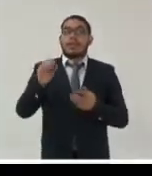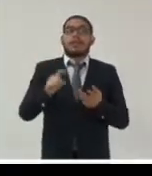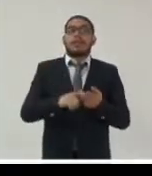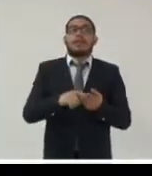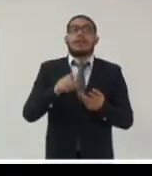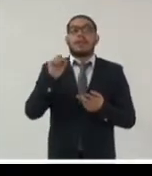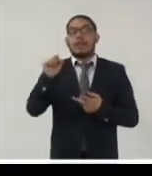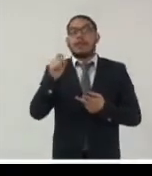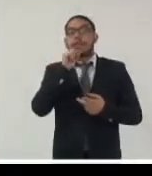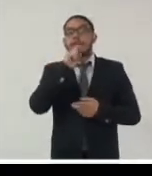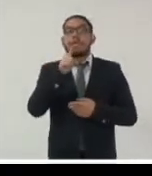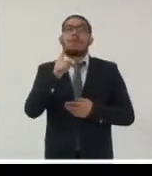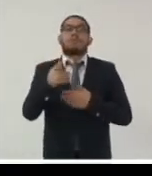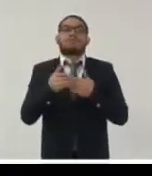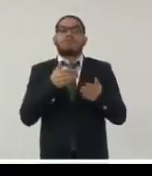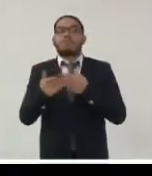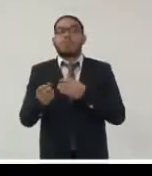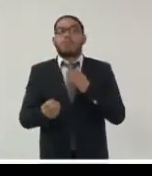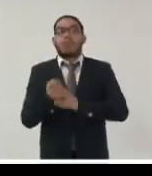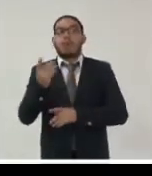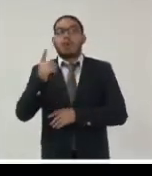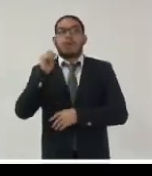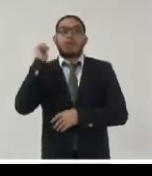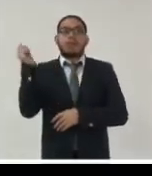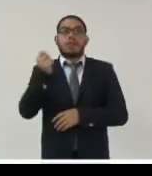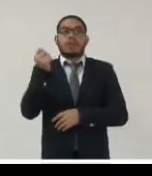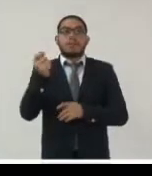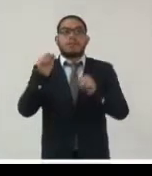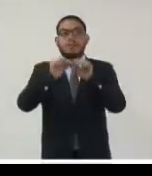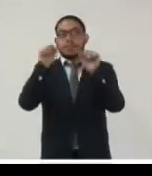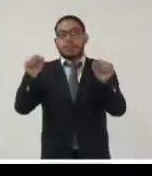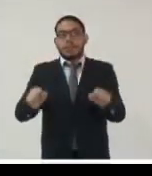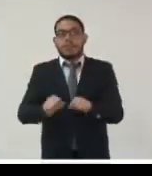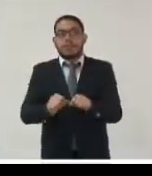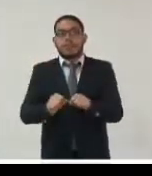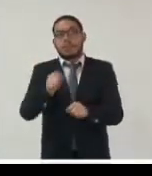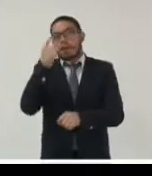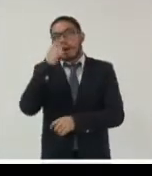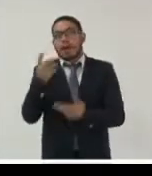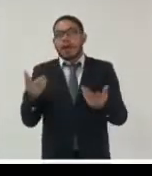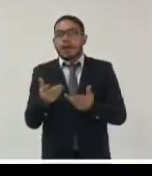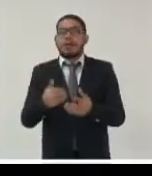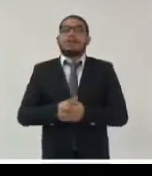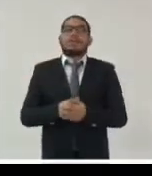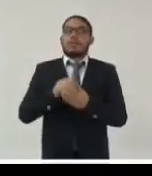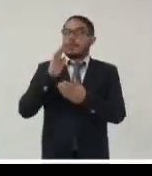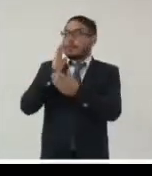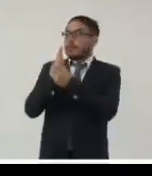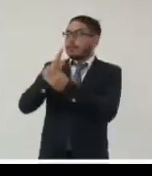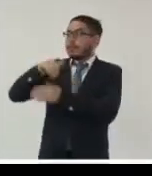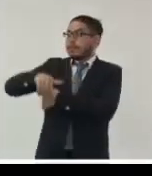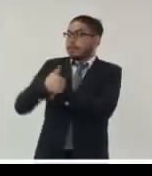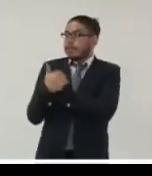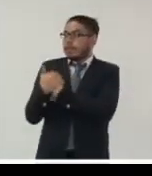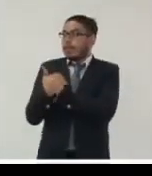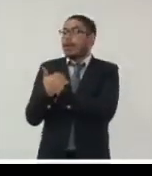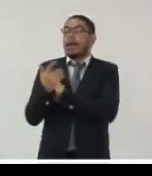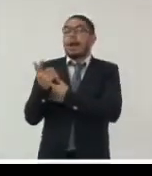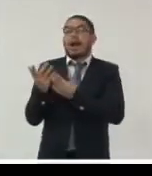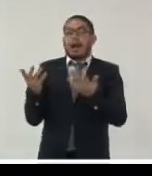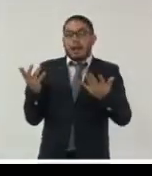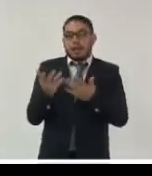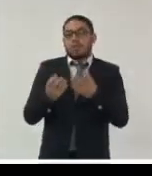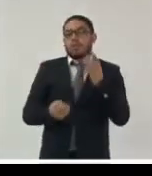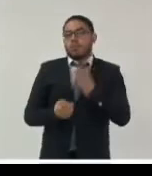creación de un modelo de preservación digital sistémica de archivamiento entonces producimos